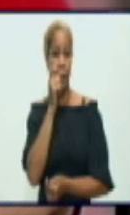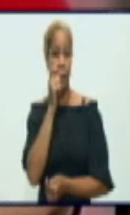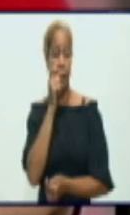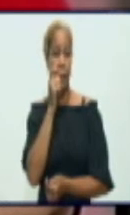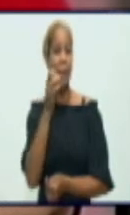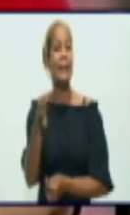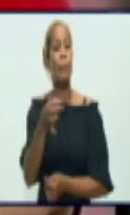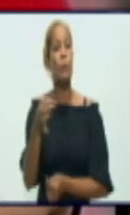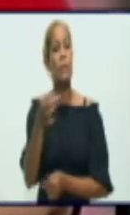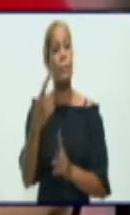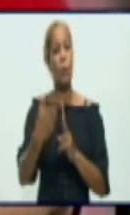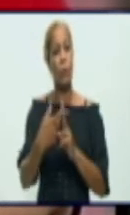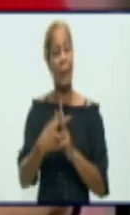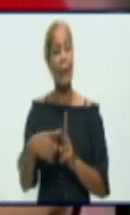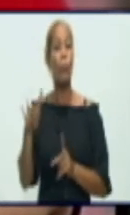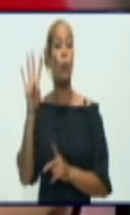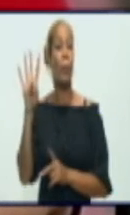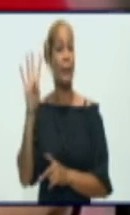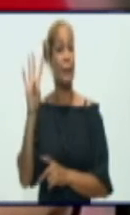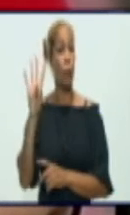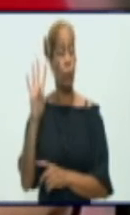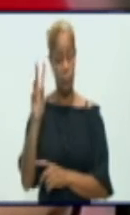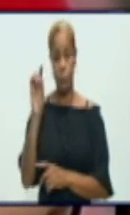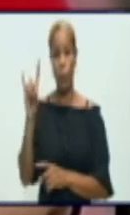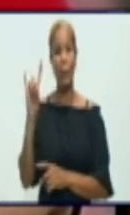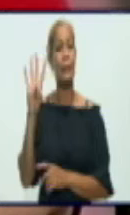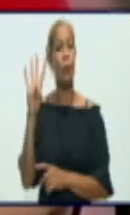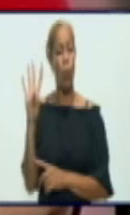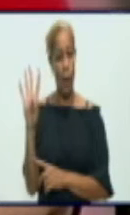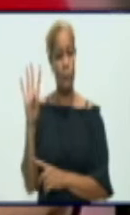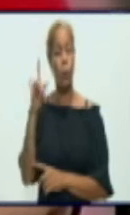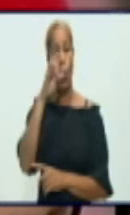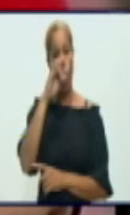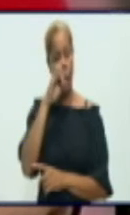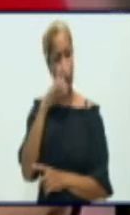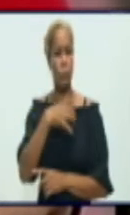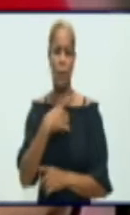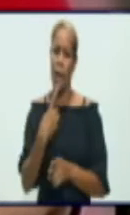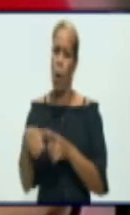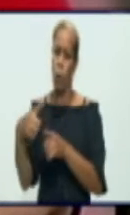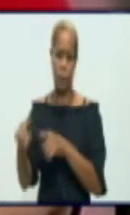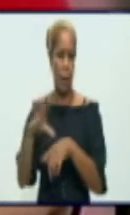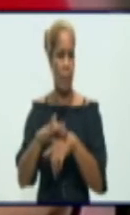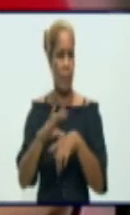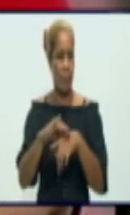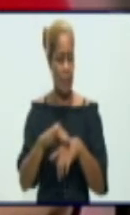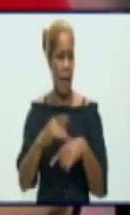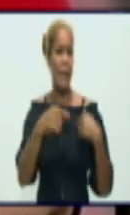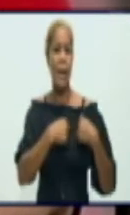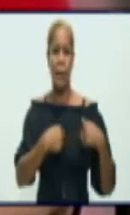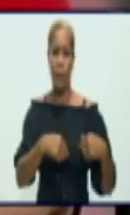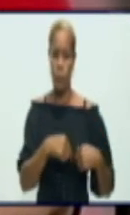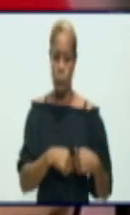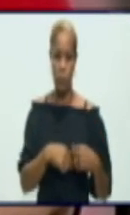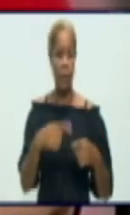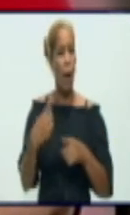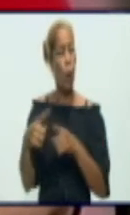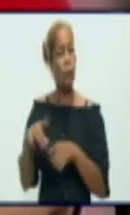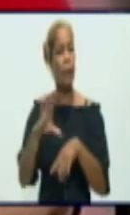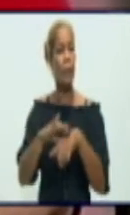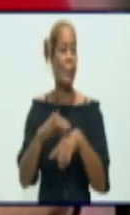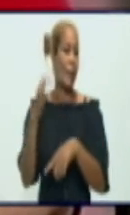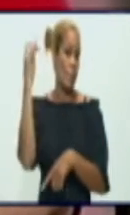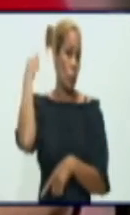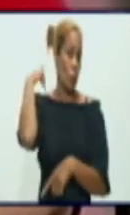del municipio de Bayamo, de 94 años, con antecedentes de hipertensión, cardiopatía y una enfermedad pulmonar obstructiva crónica,